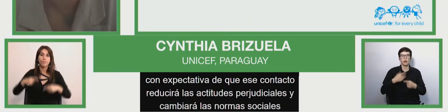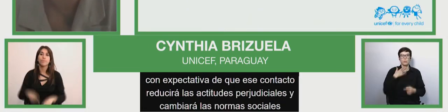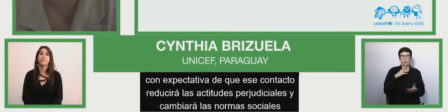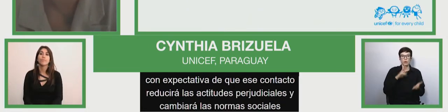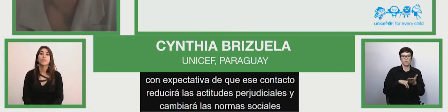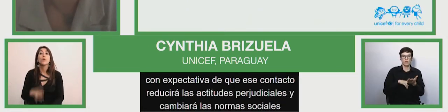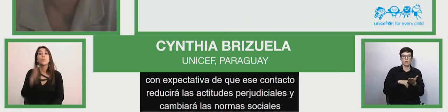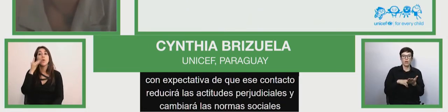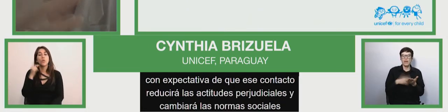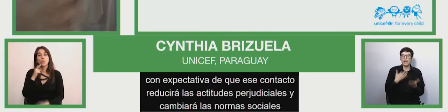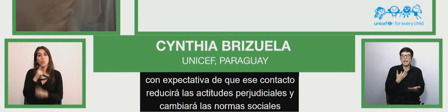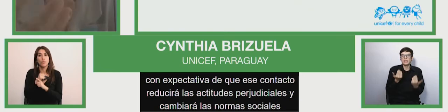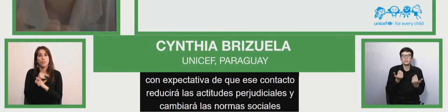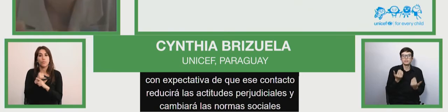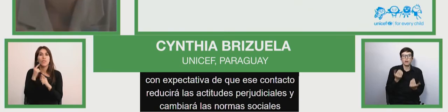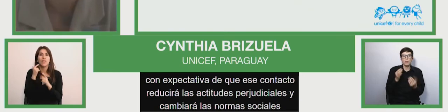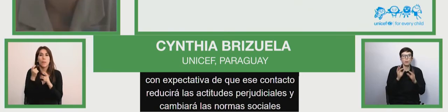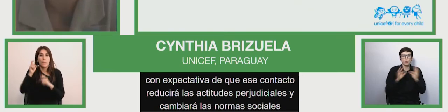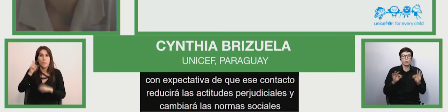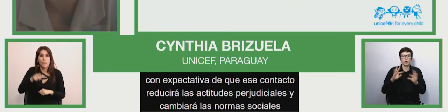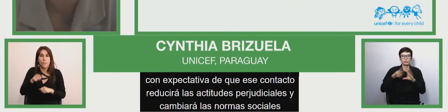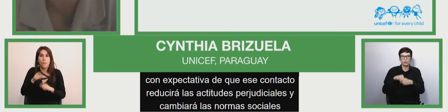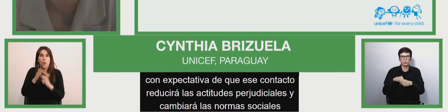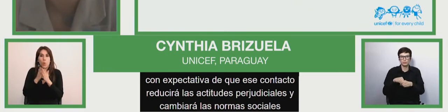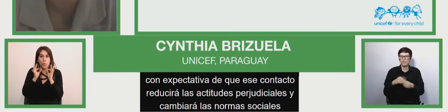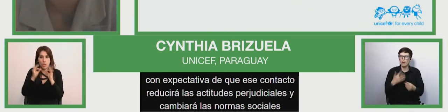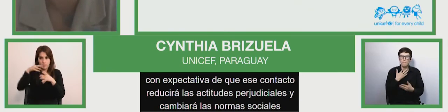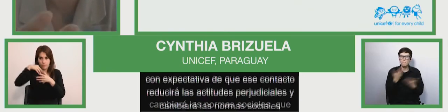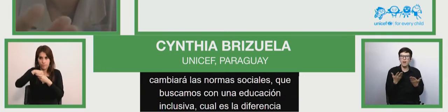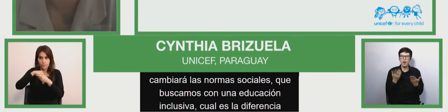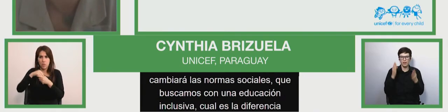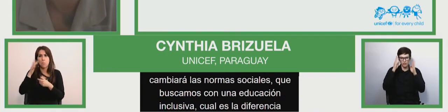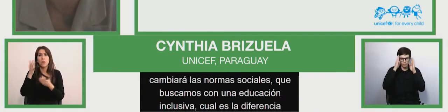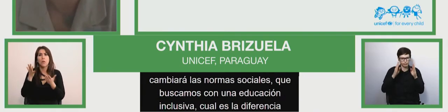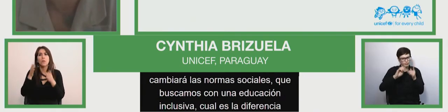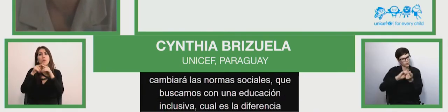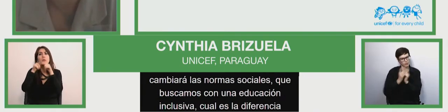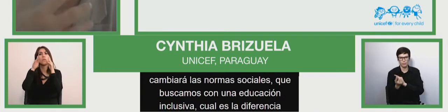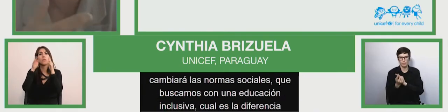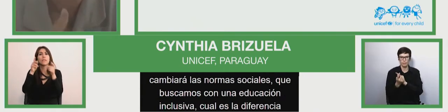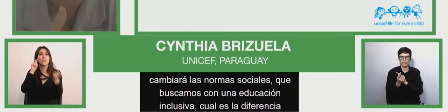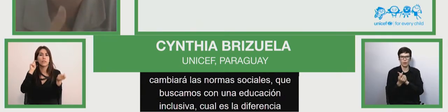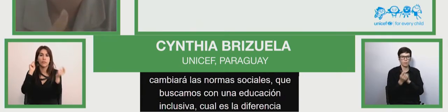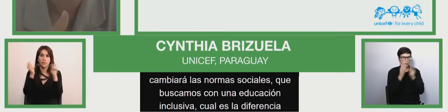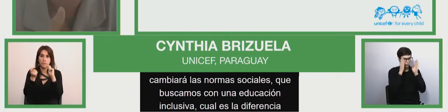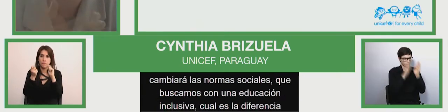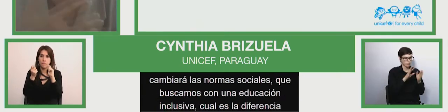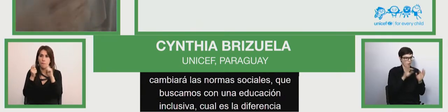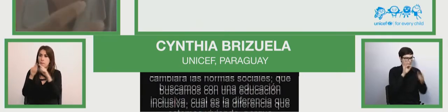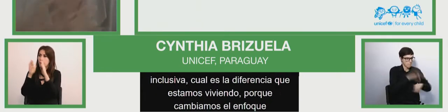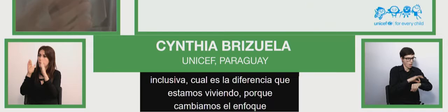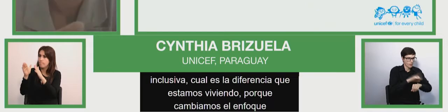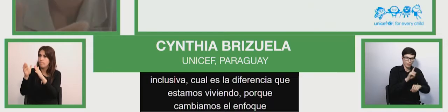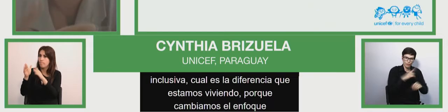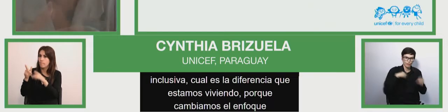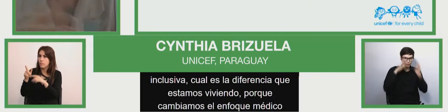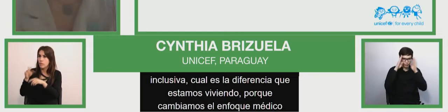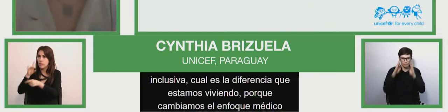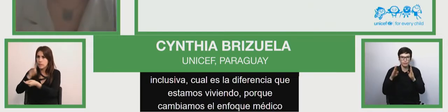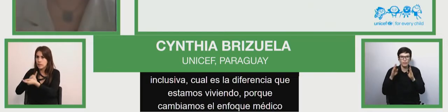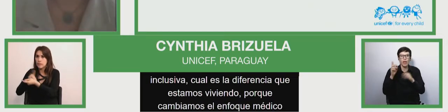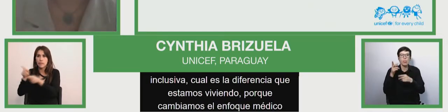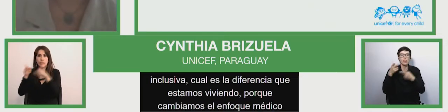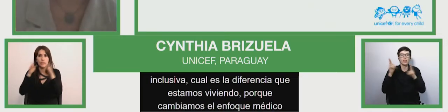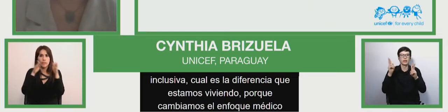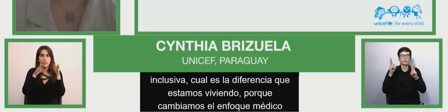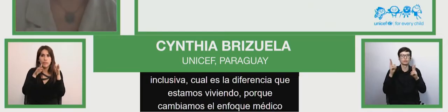que estamos viendo? ¿Por qué cambiamos el enfoque médico al enfoque basados en derechos? ¿Cómo